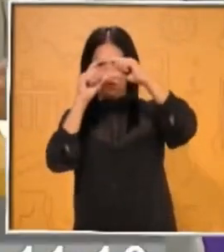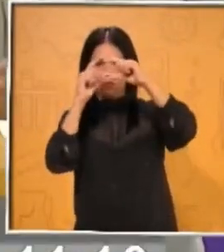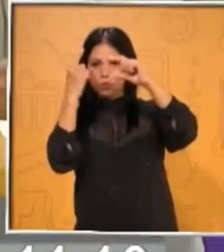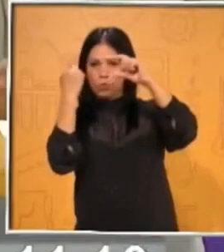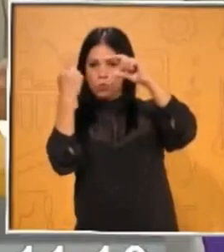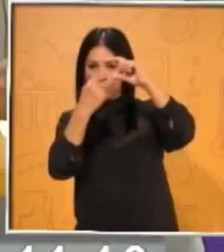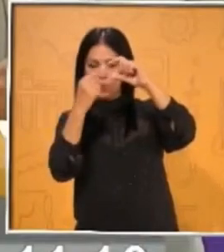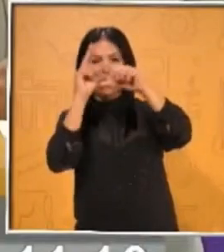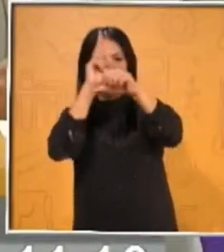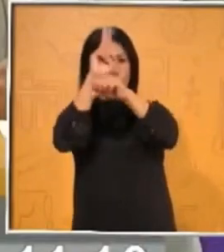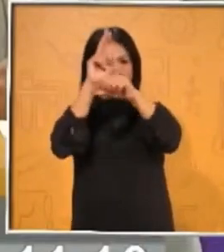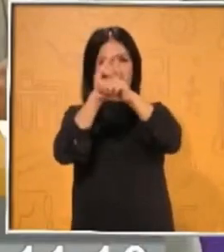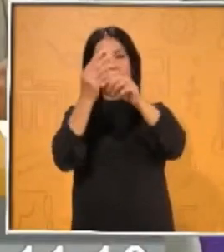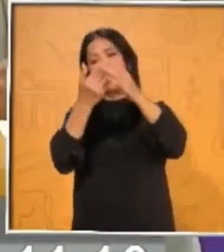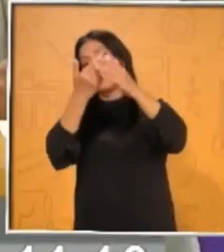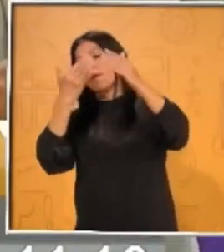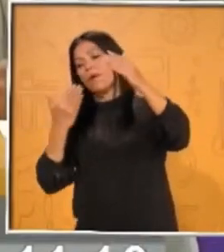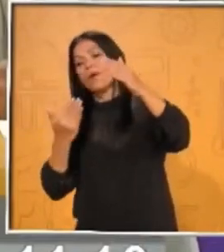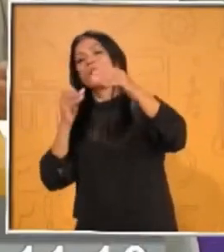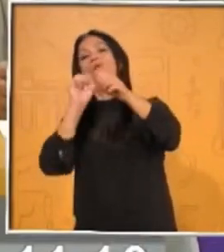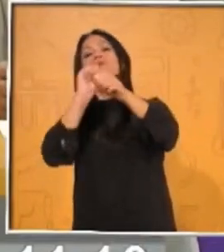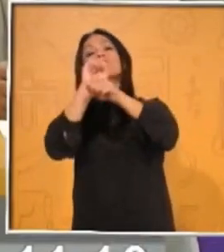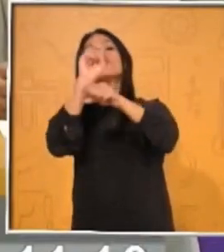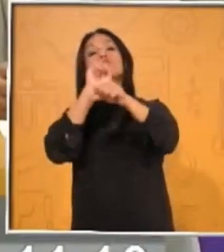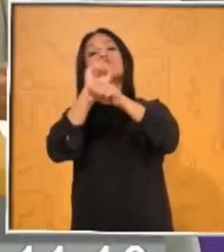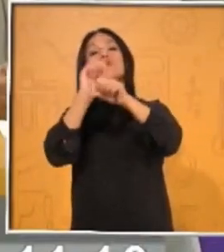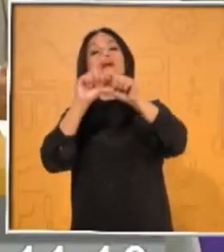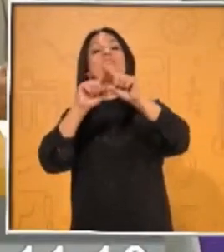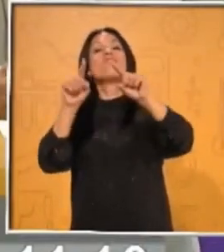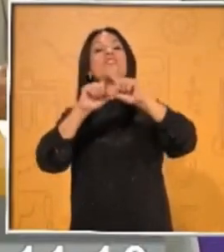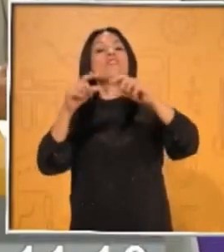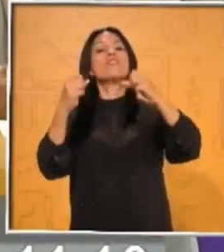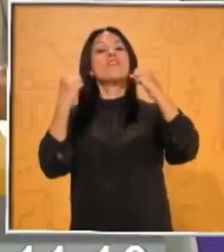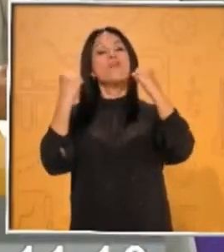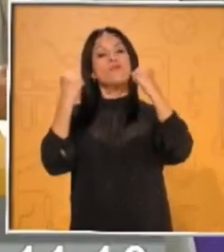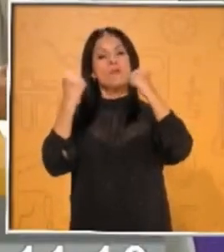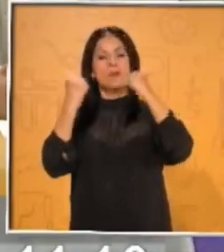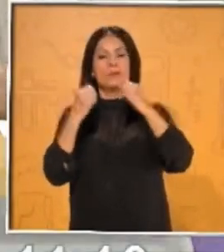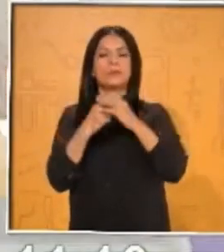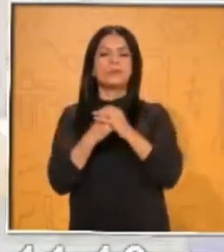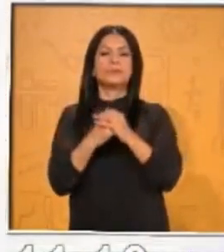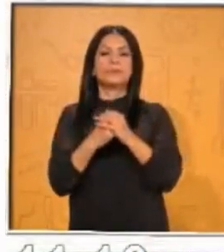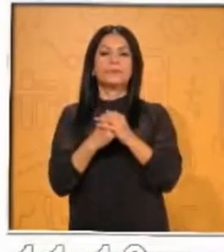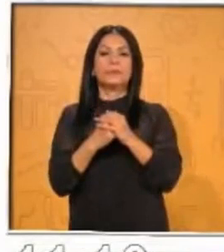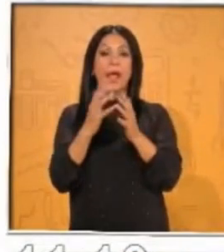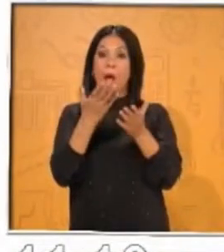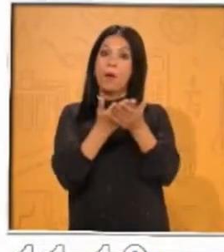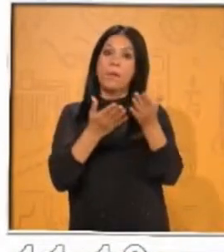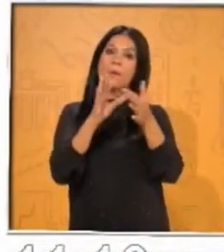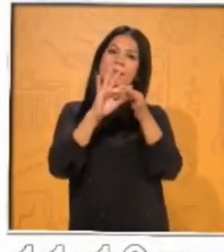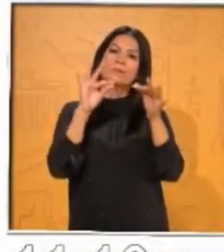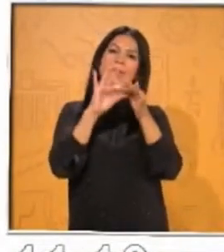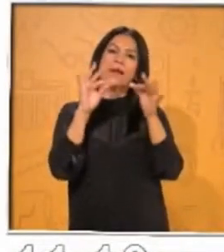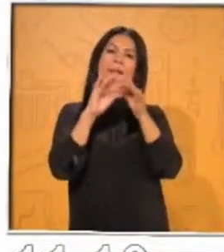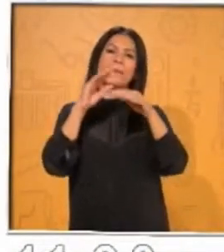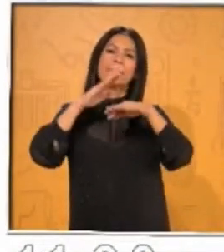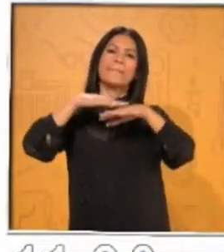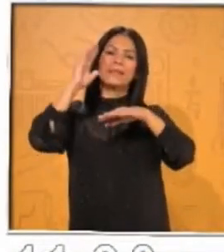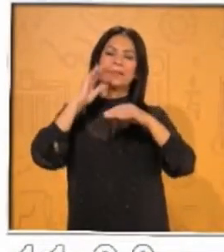Muy bien. Y ahora vamos a explicar un poco más sobre lo que nos acaba de mencionar el profesor Uciel. Y bueno,